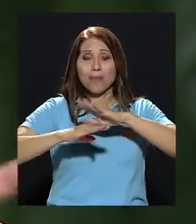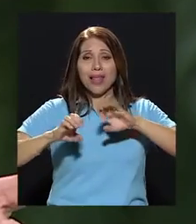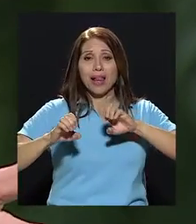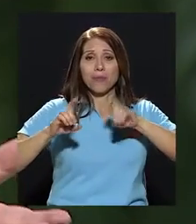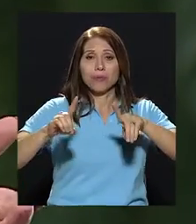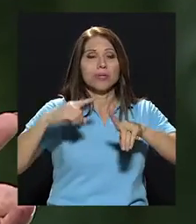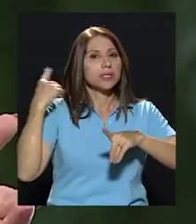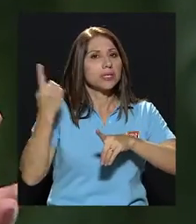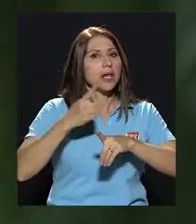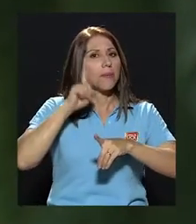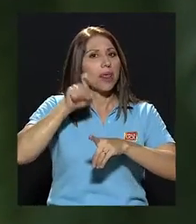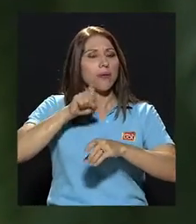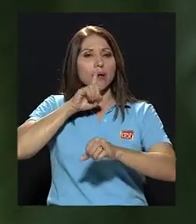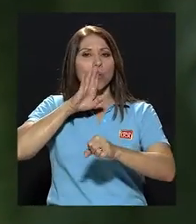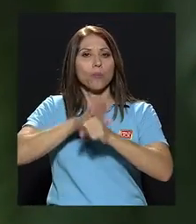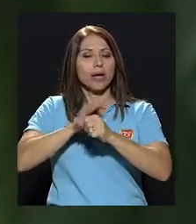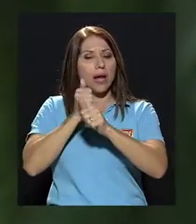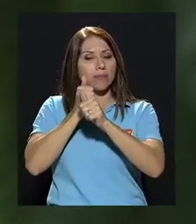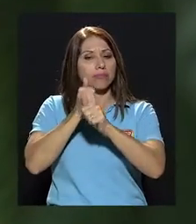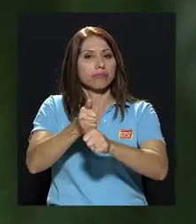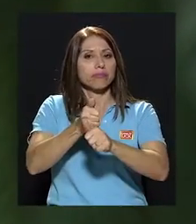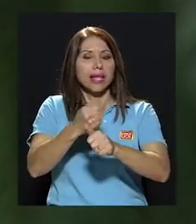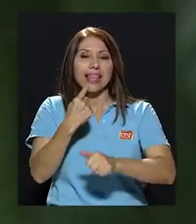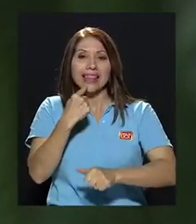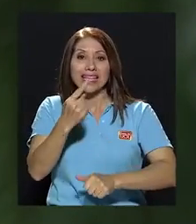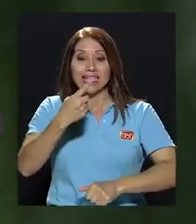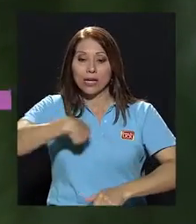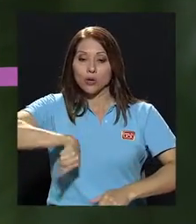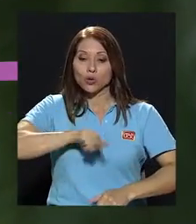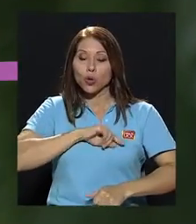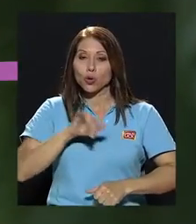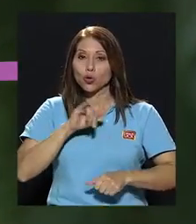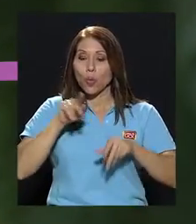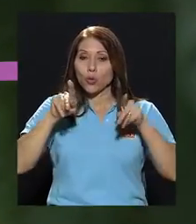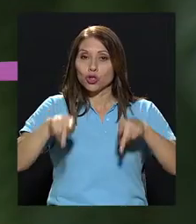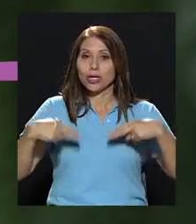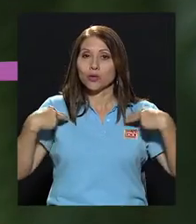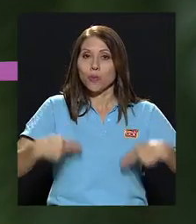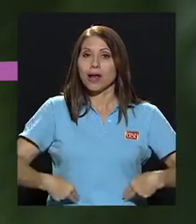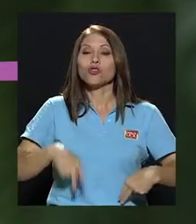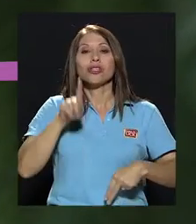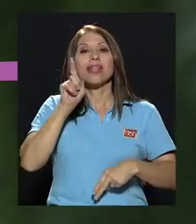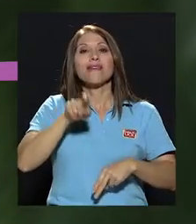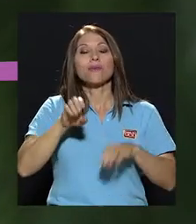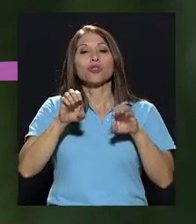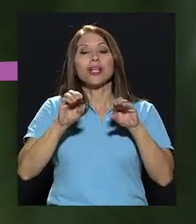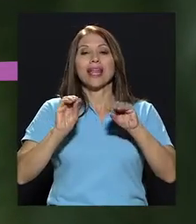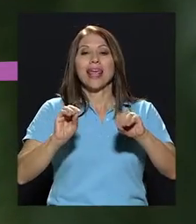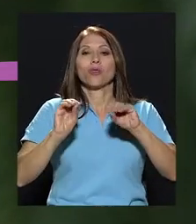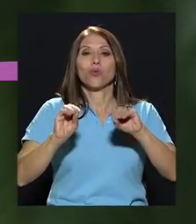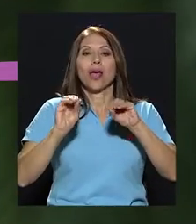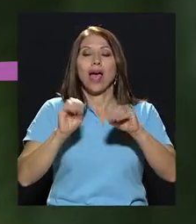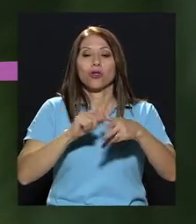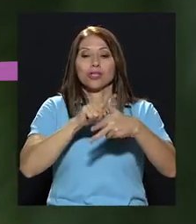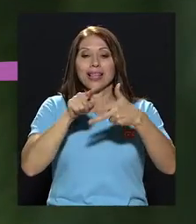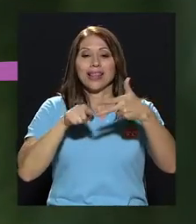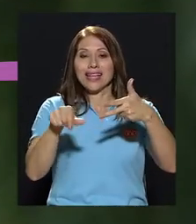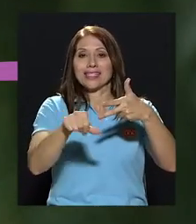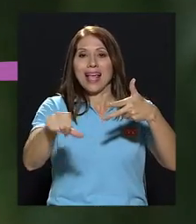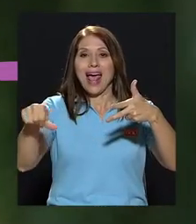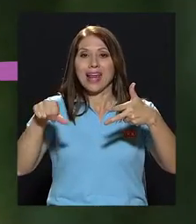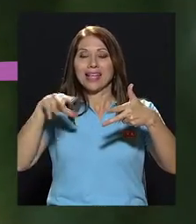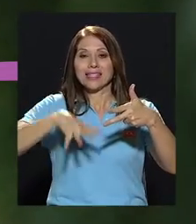que hay que cumplirla siempre, dice que nosotros como seres humanos tenemos que ser educados en tres grandes áreas